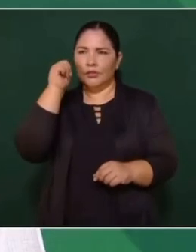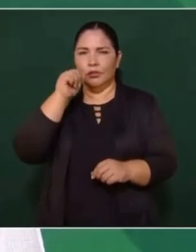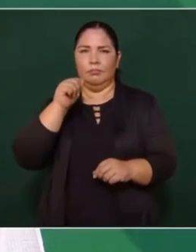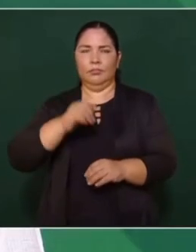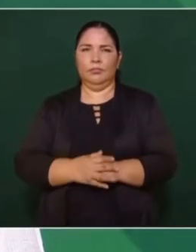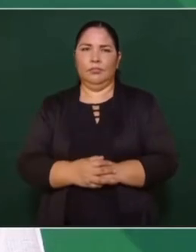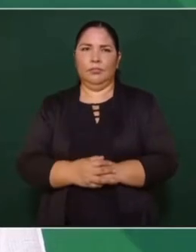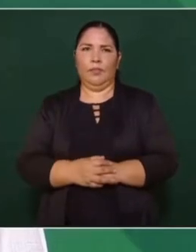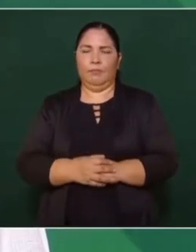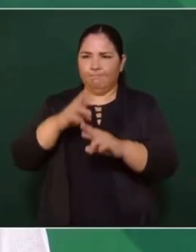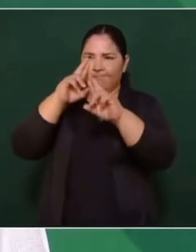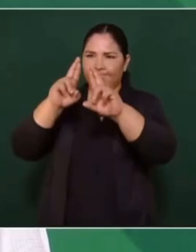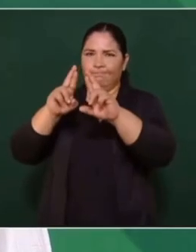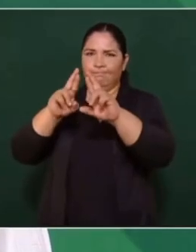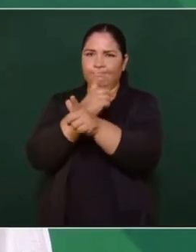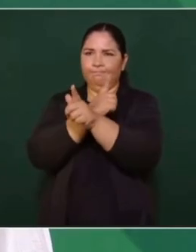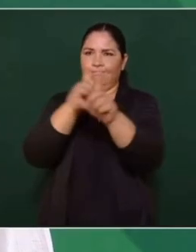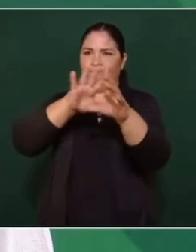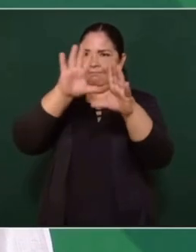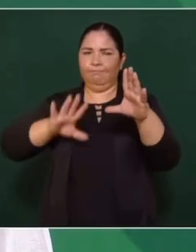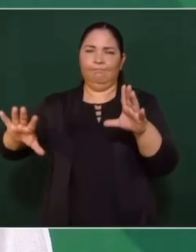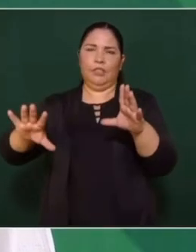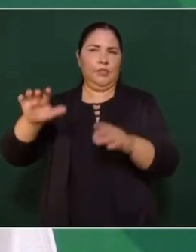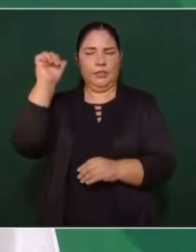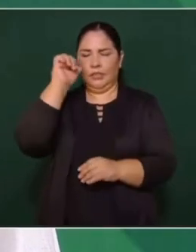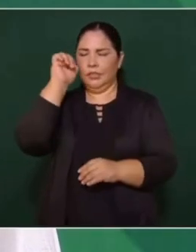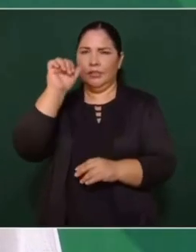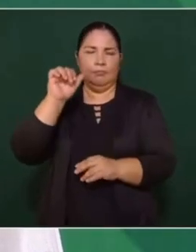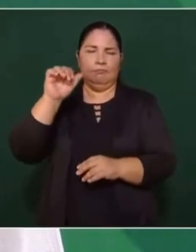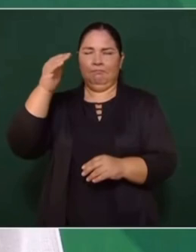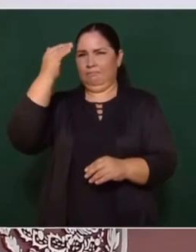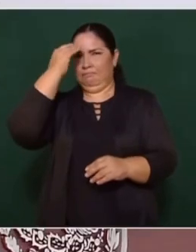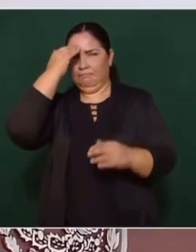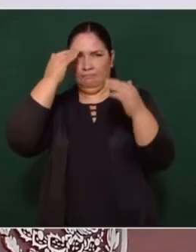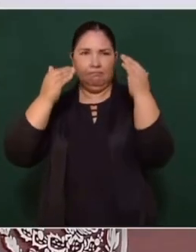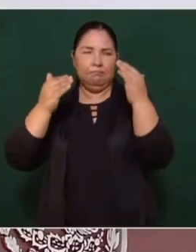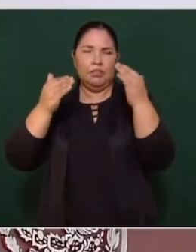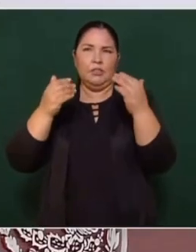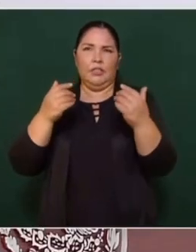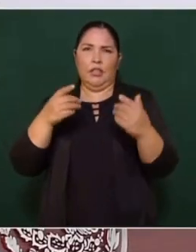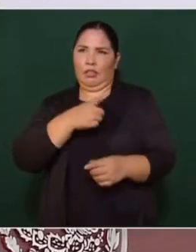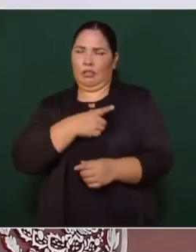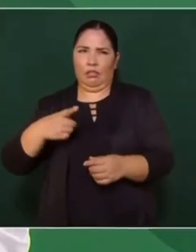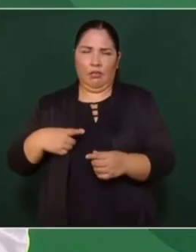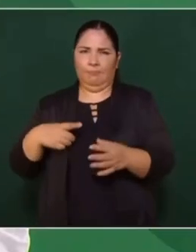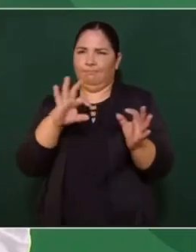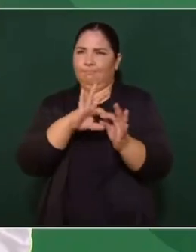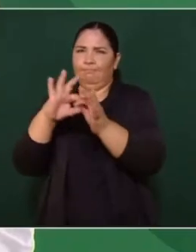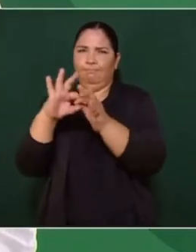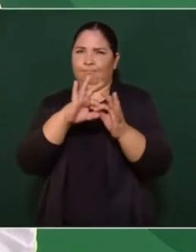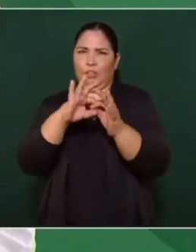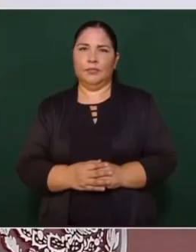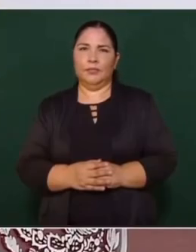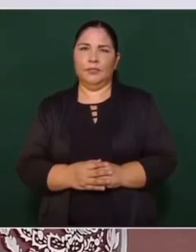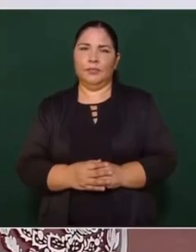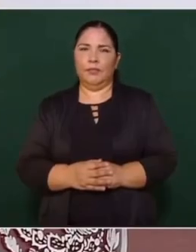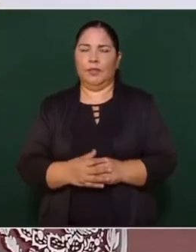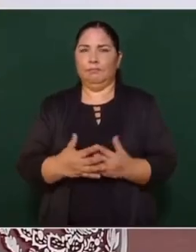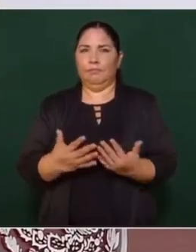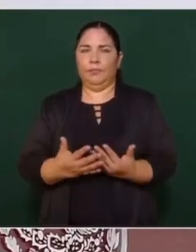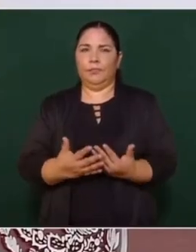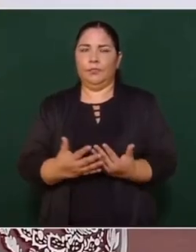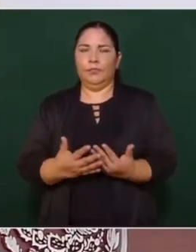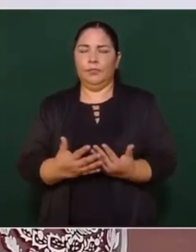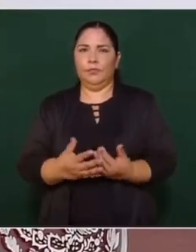respeto a la soberanía, siempre piensa en que debemos de mantener una relación en pie de igualdad y